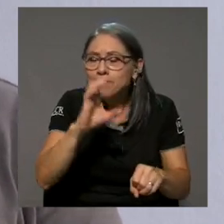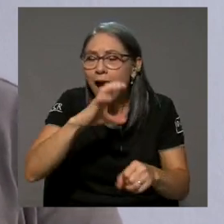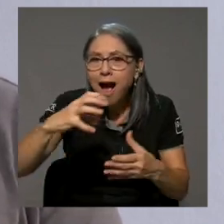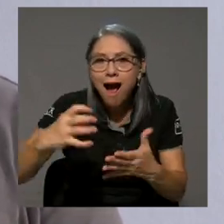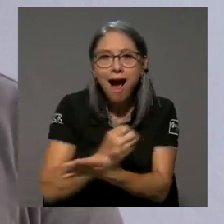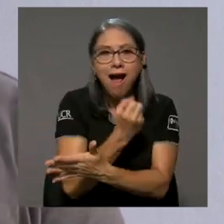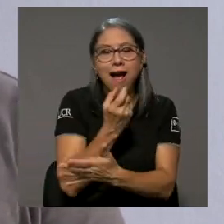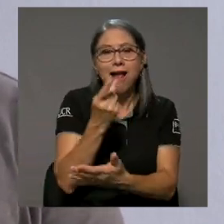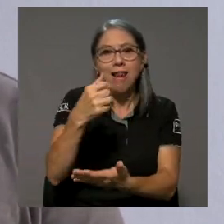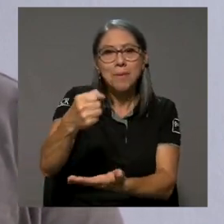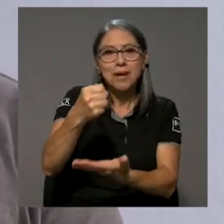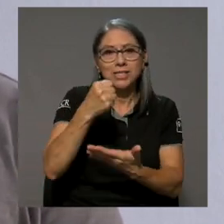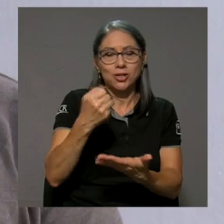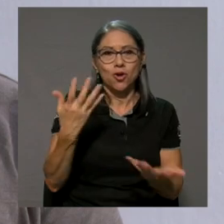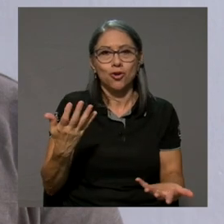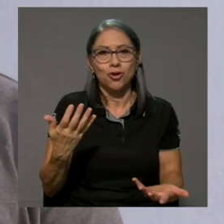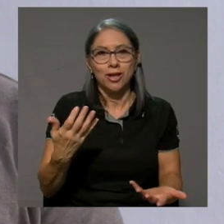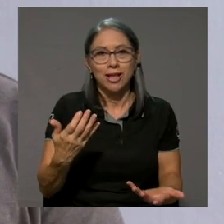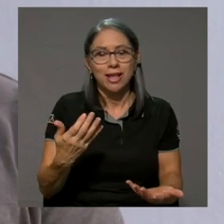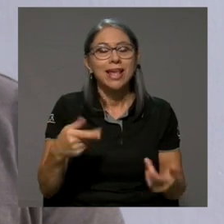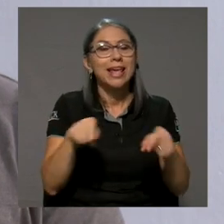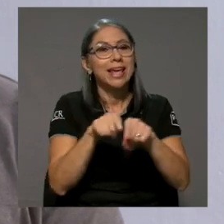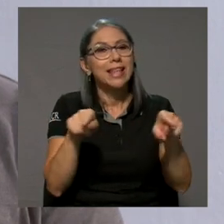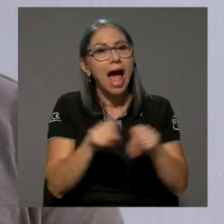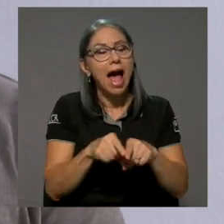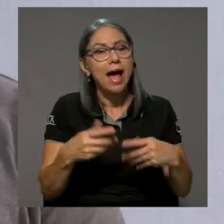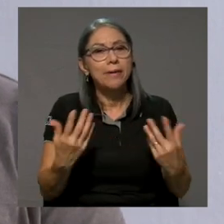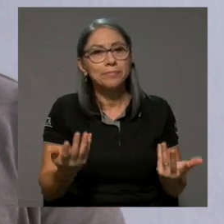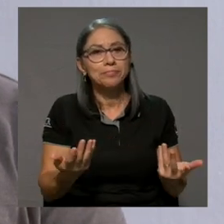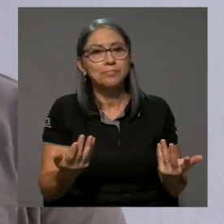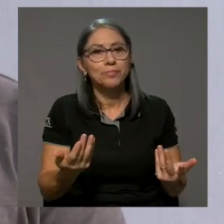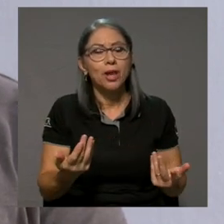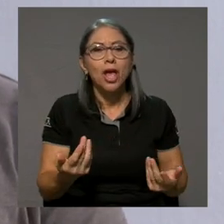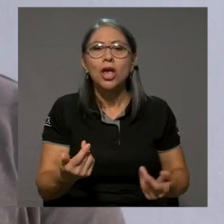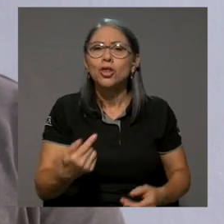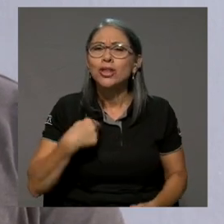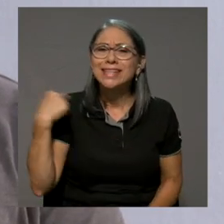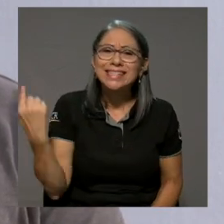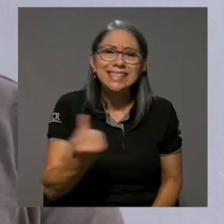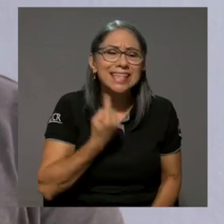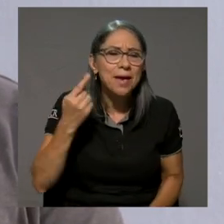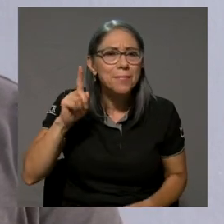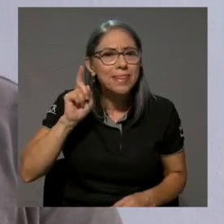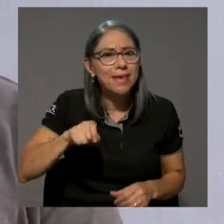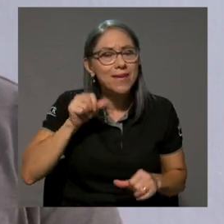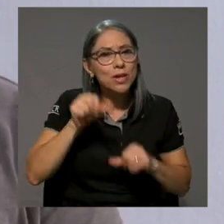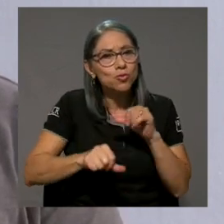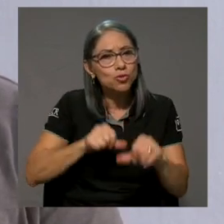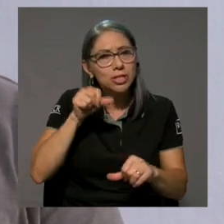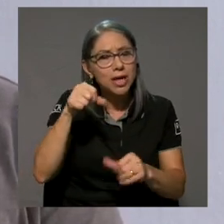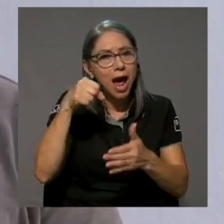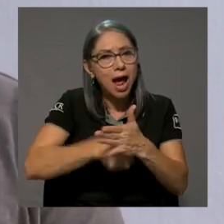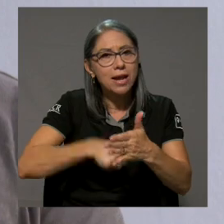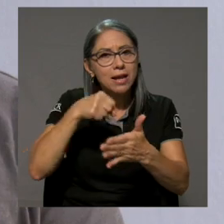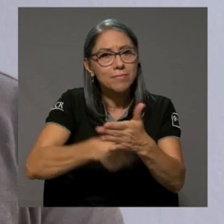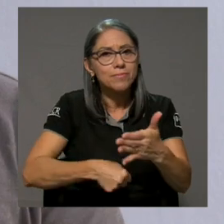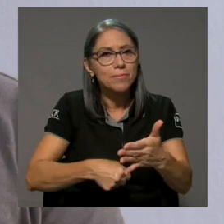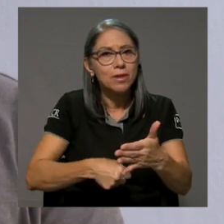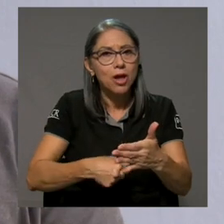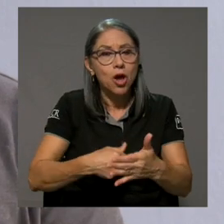inversión, etc. Y luego, creo que donde uno siempre tiene que luchar,